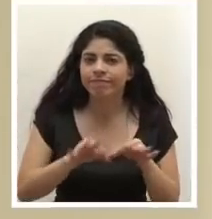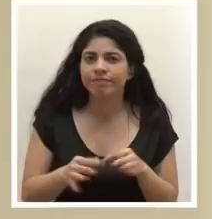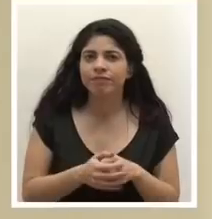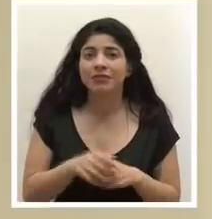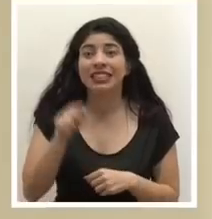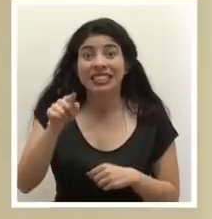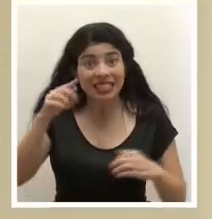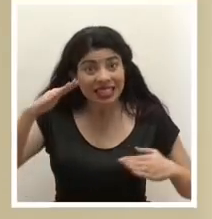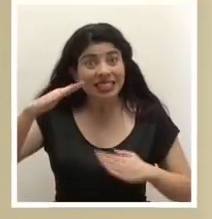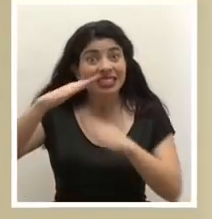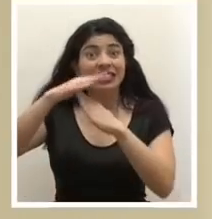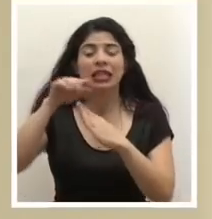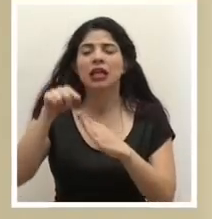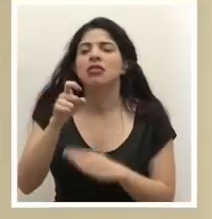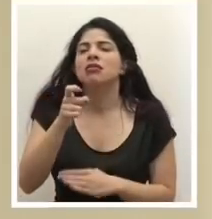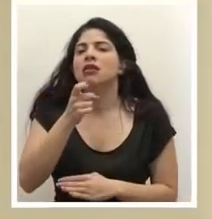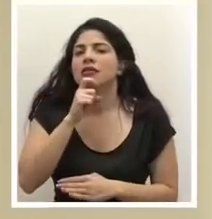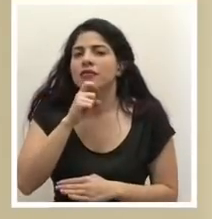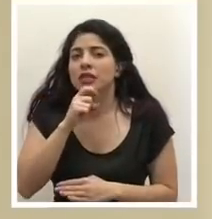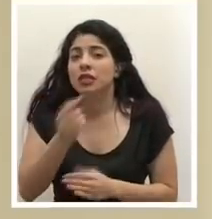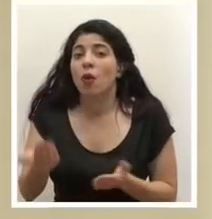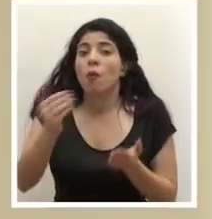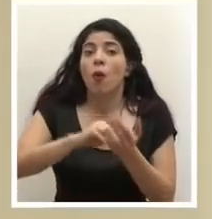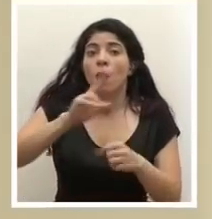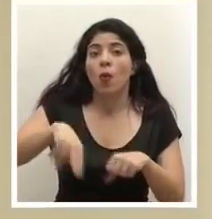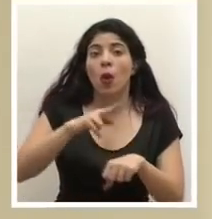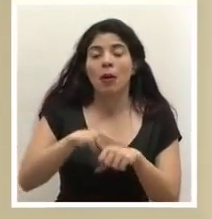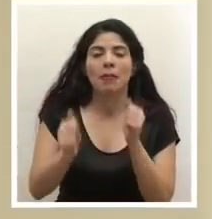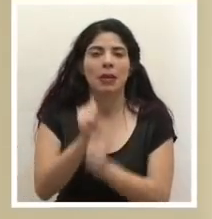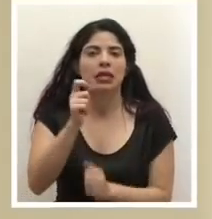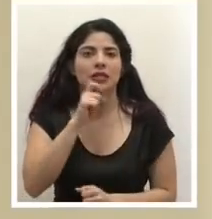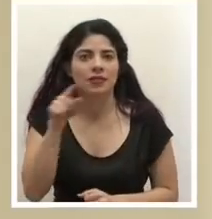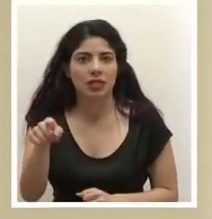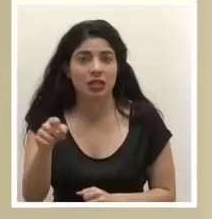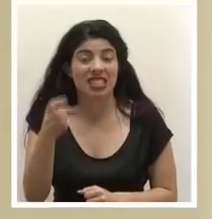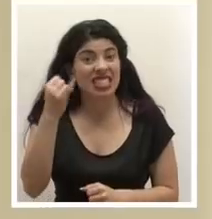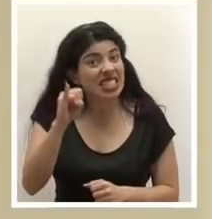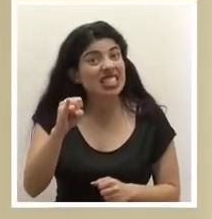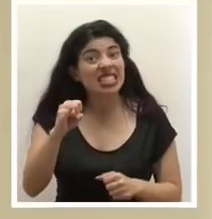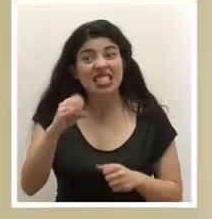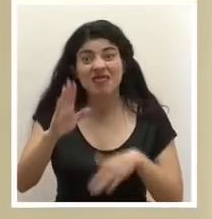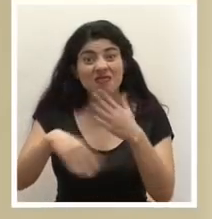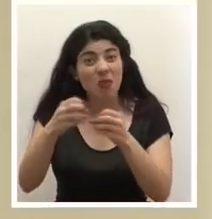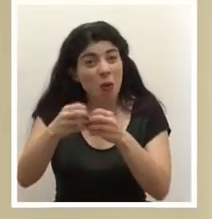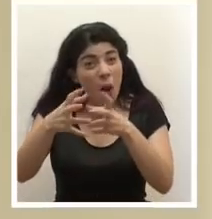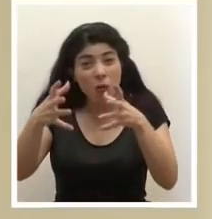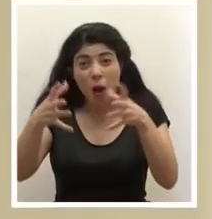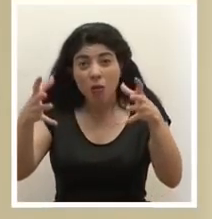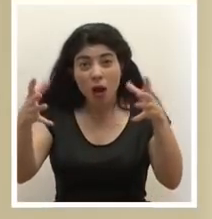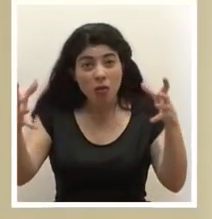cuesta bastante volver a la normalidad y una ruta exponencial nos llevaría